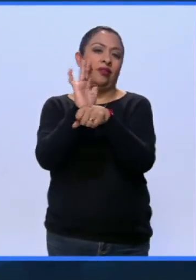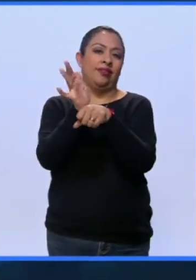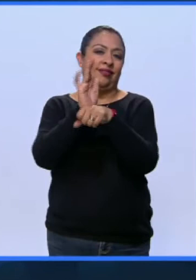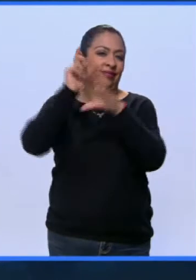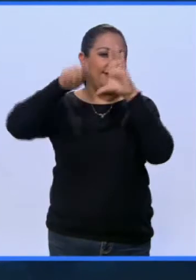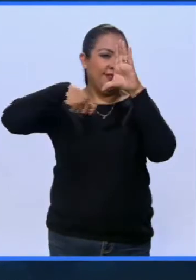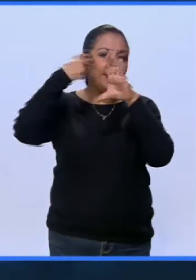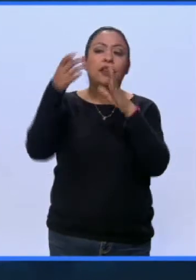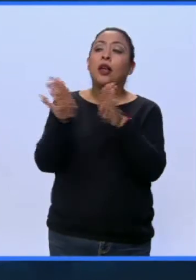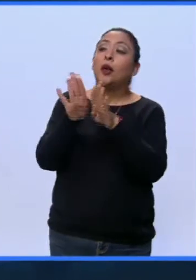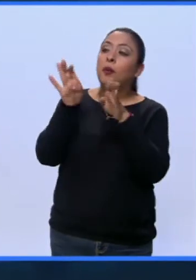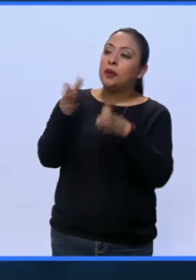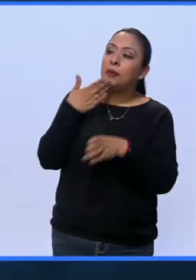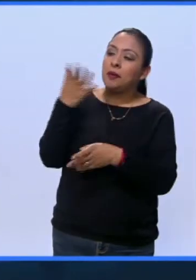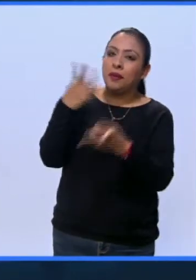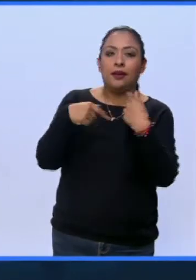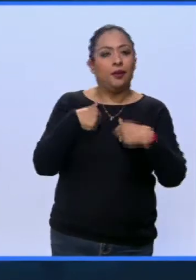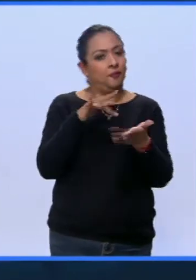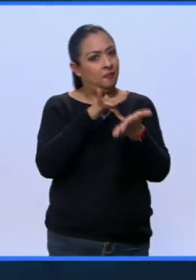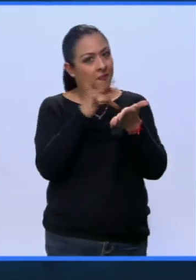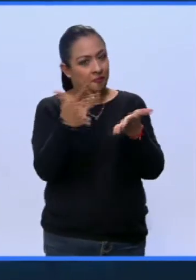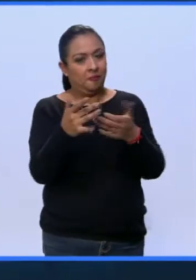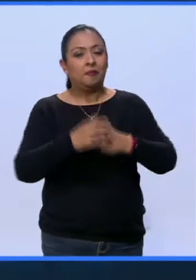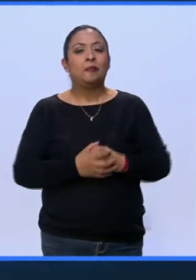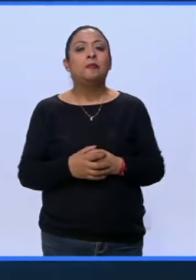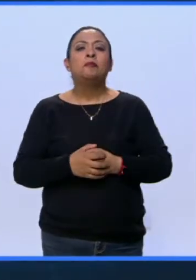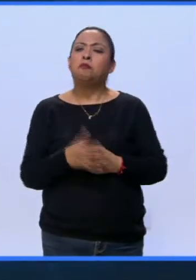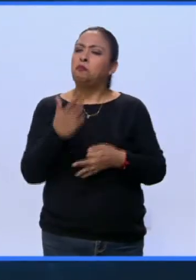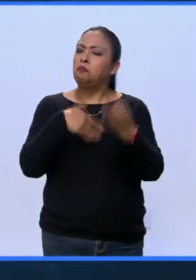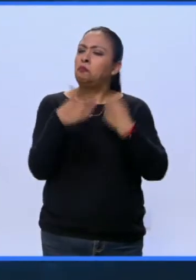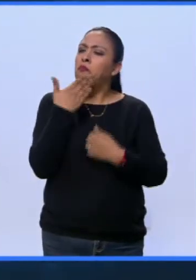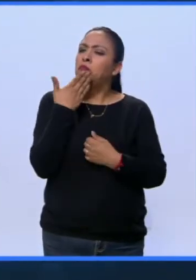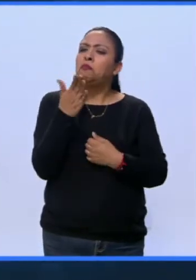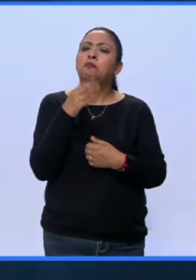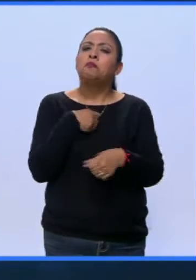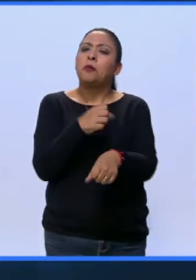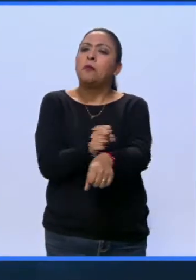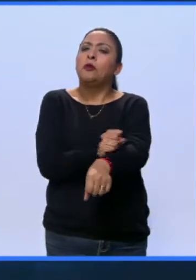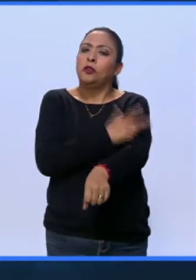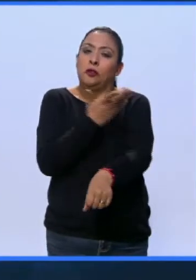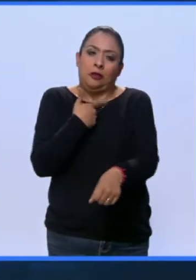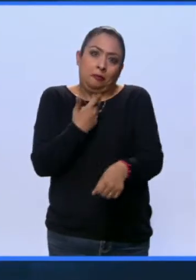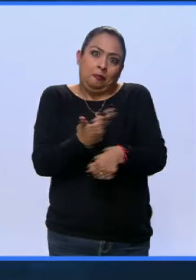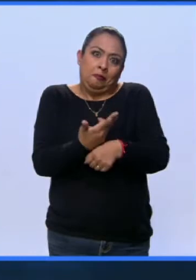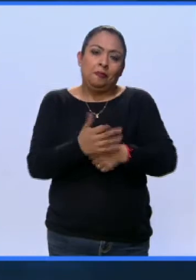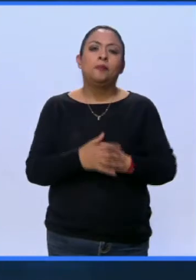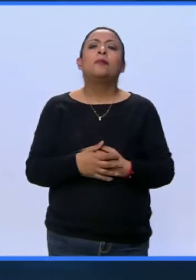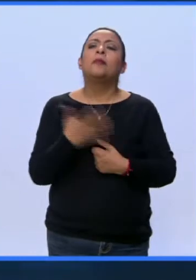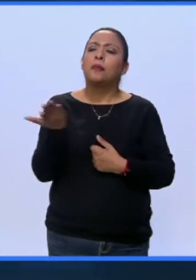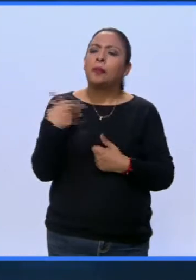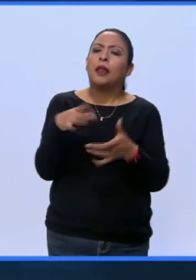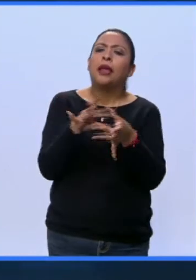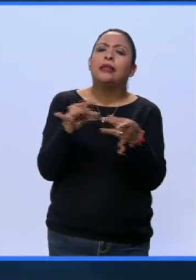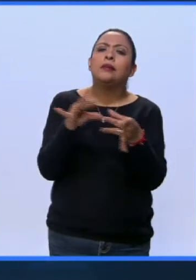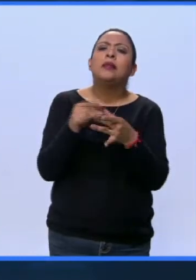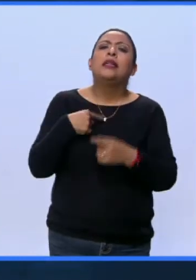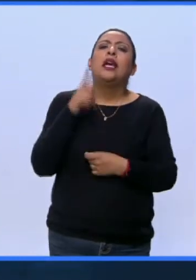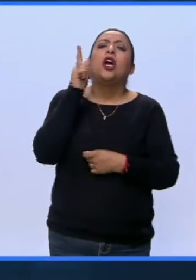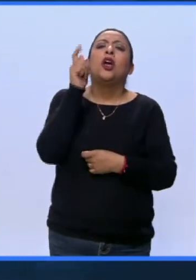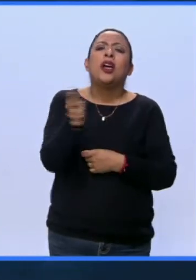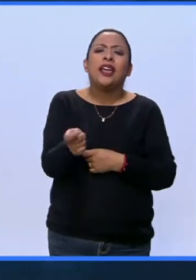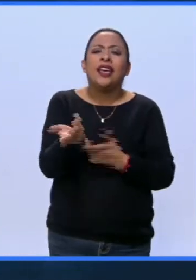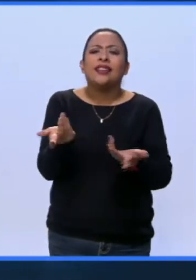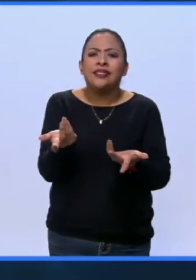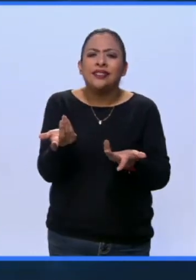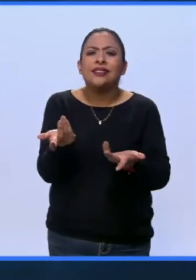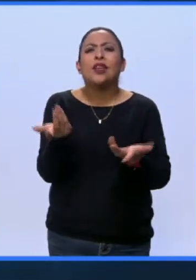estás, Pierre? Bienvenido. Muchísimas gracias por el espacio. Todo bien. Muy emocionados con esto. Pierre, platícanos, ¿de qué se trata esta serie?